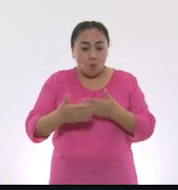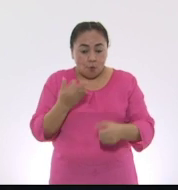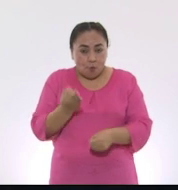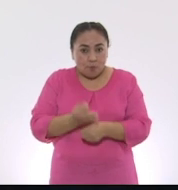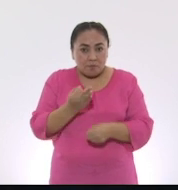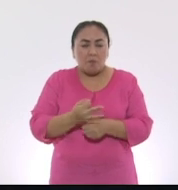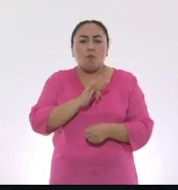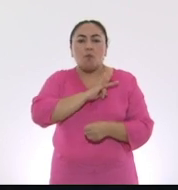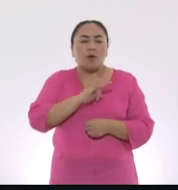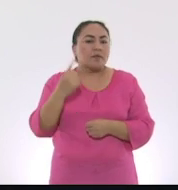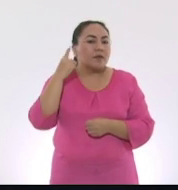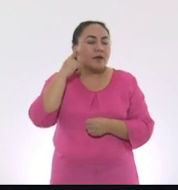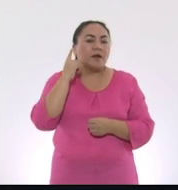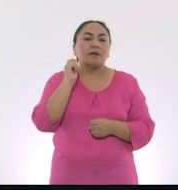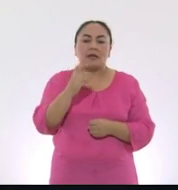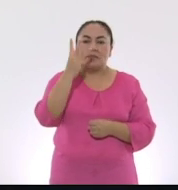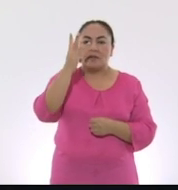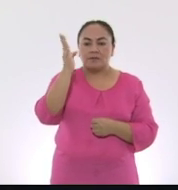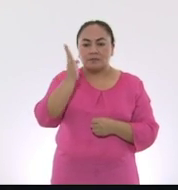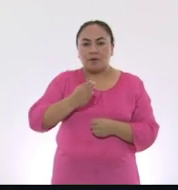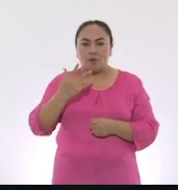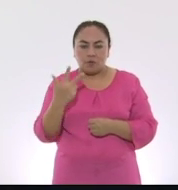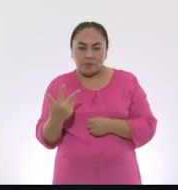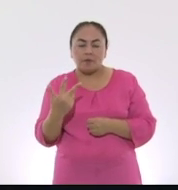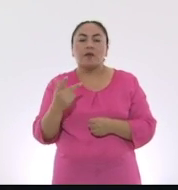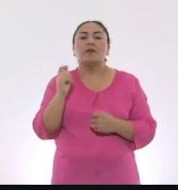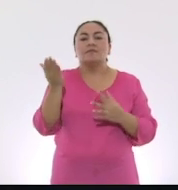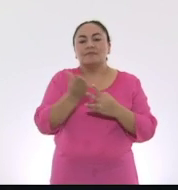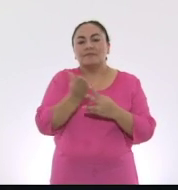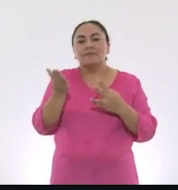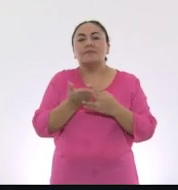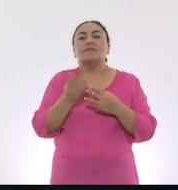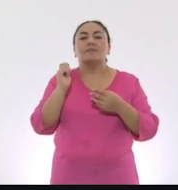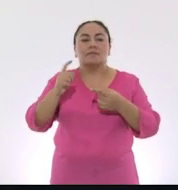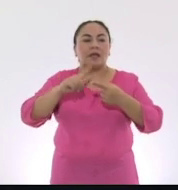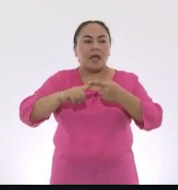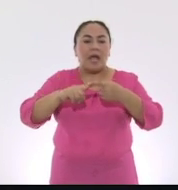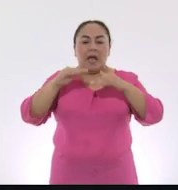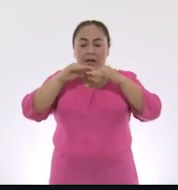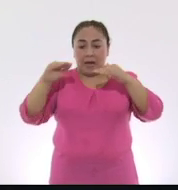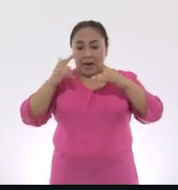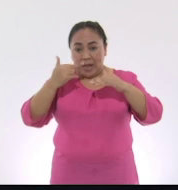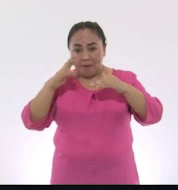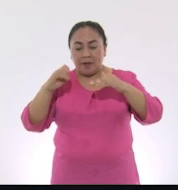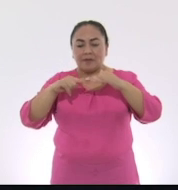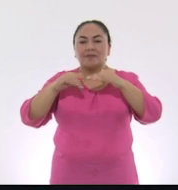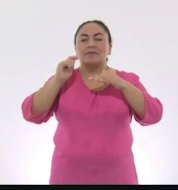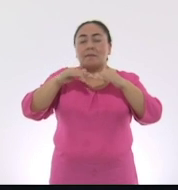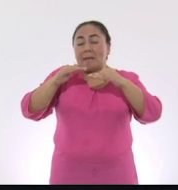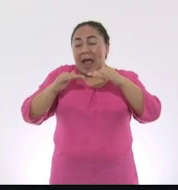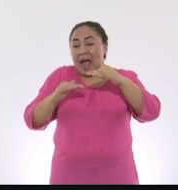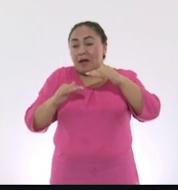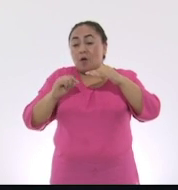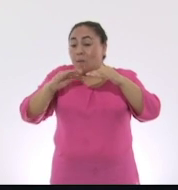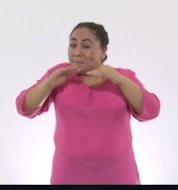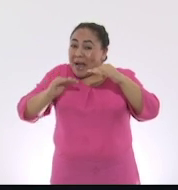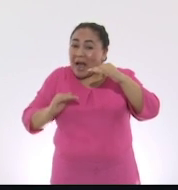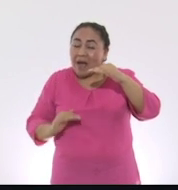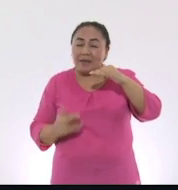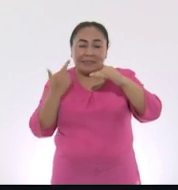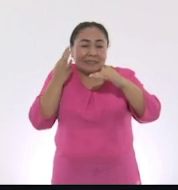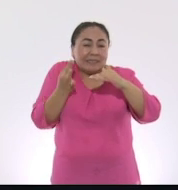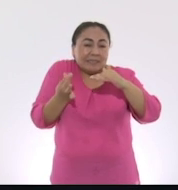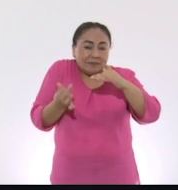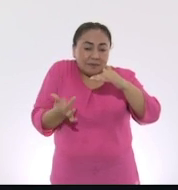tocar en un registro de tres octavas y media y se divide en grave, medio, agudo y sobreagudo. El